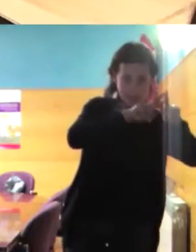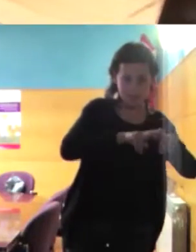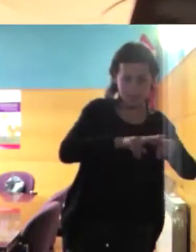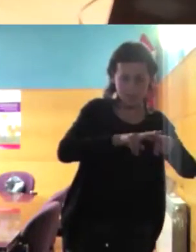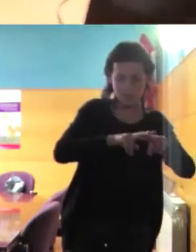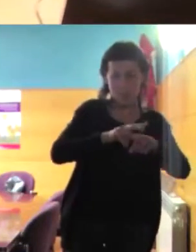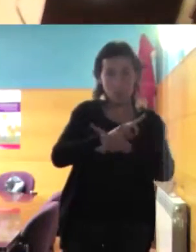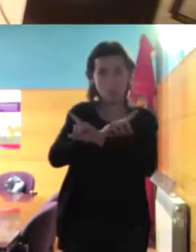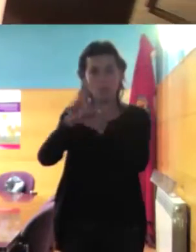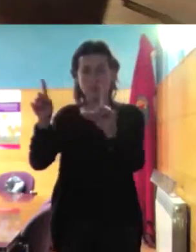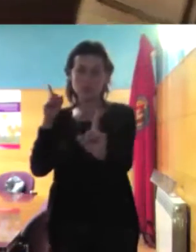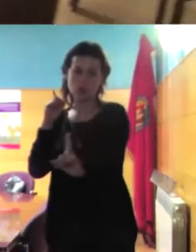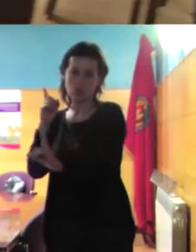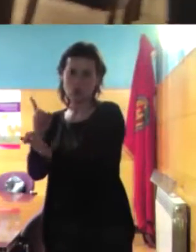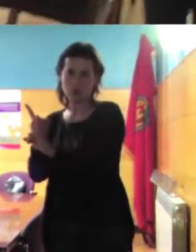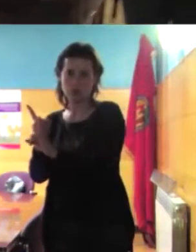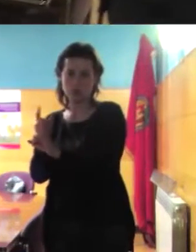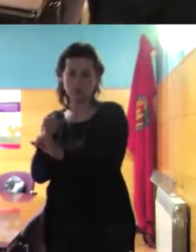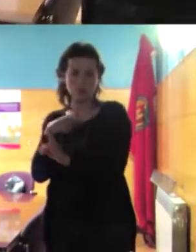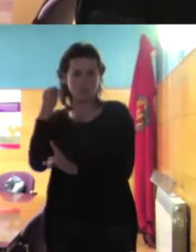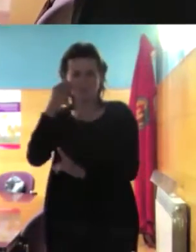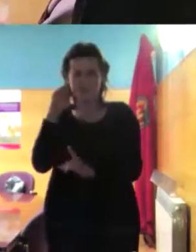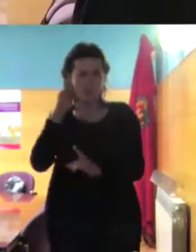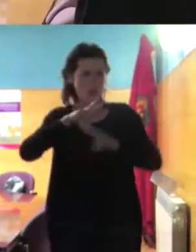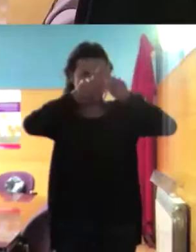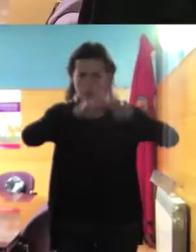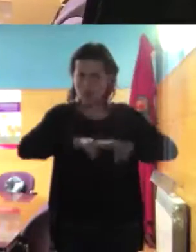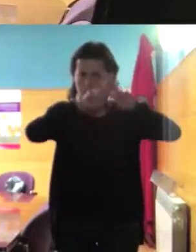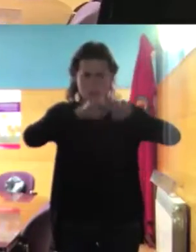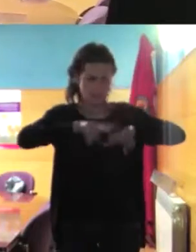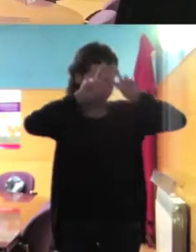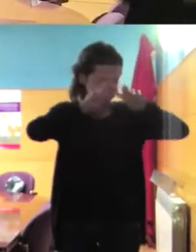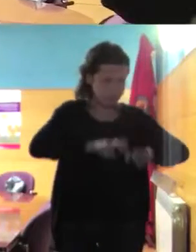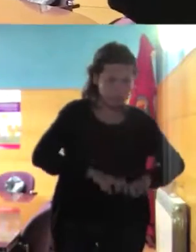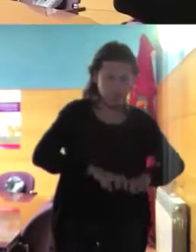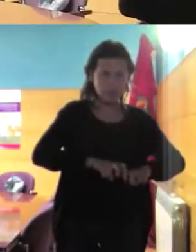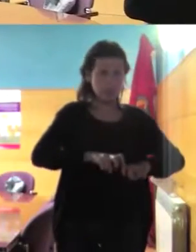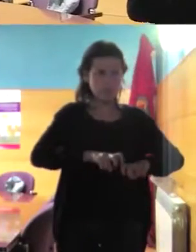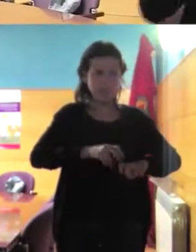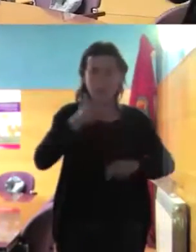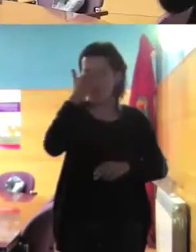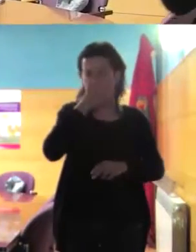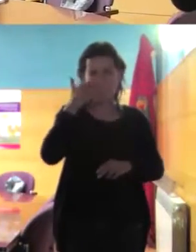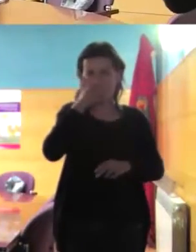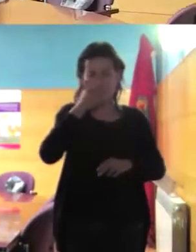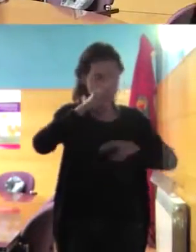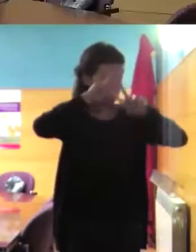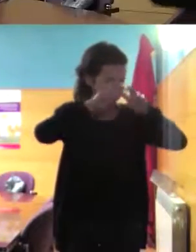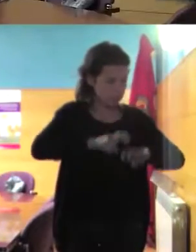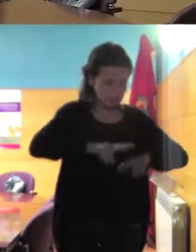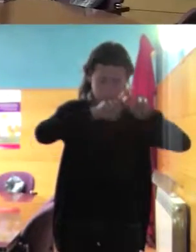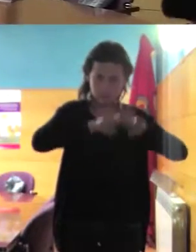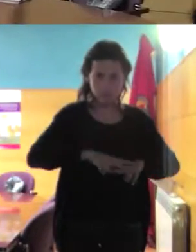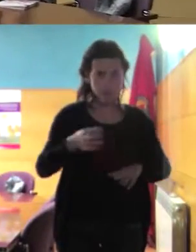entonces yo creo que el análisis a saco y además hay que aprender en la escuela hay que analizar yo creo que en la escuela tenemos un